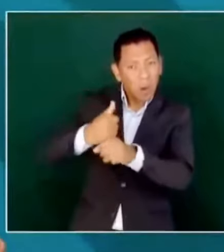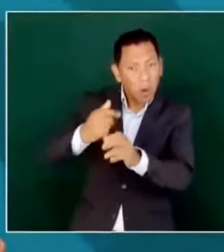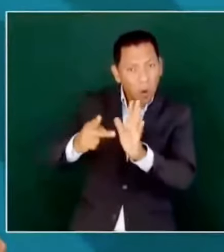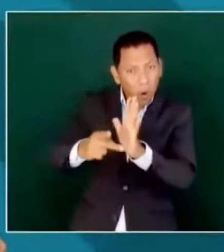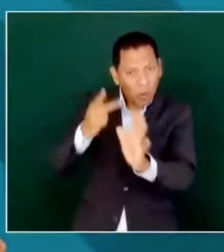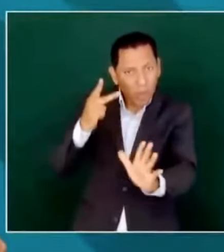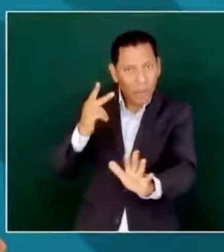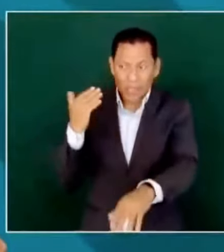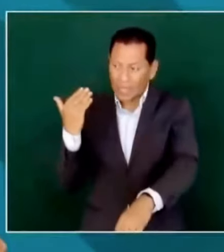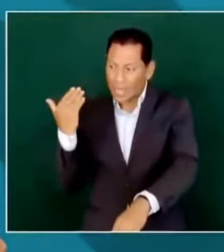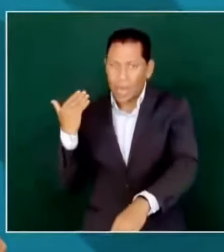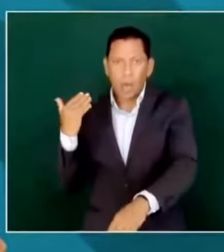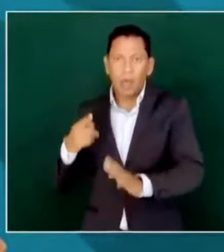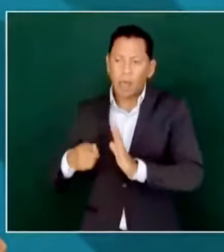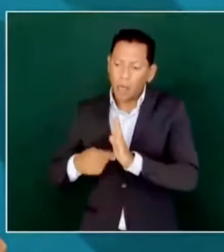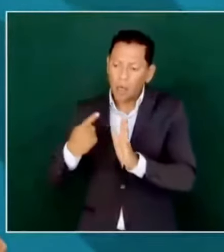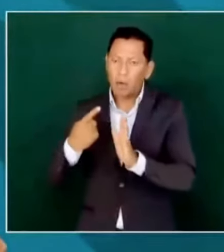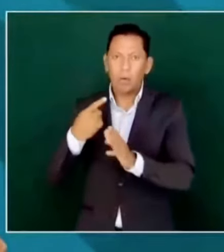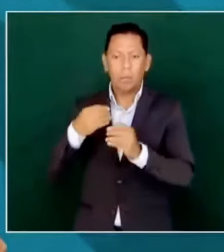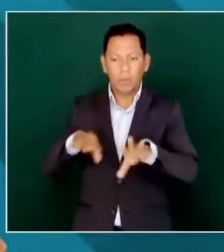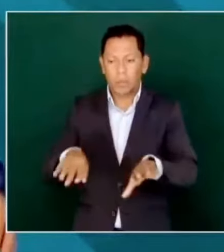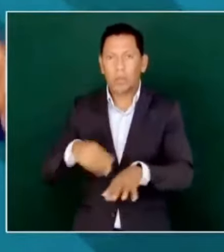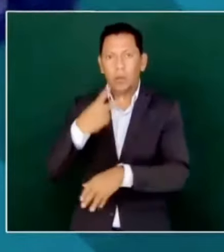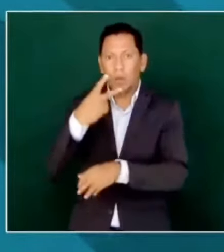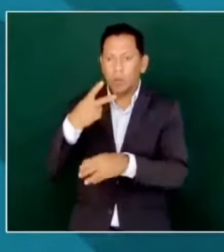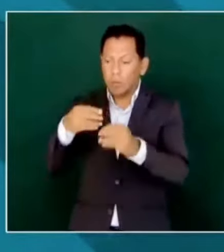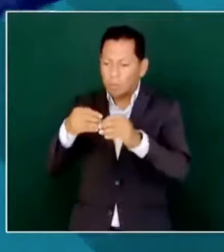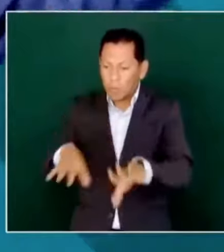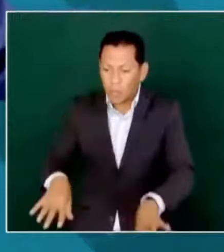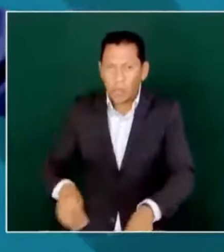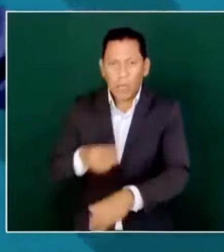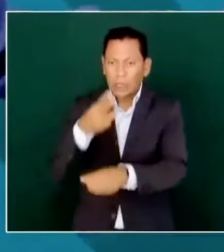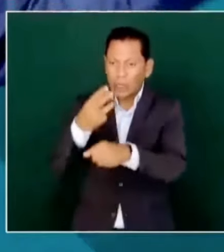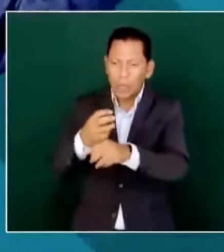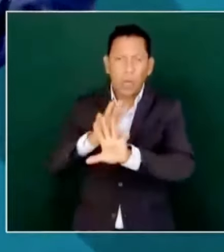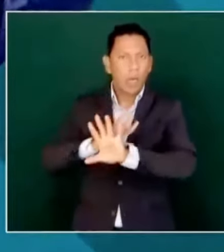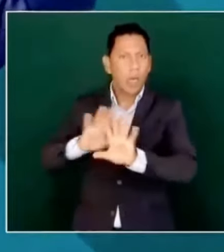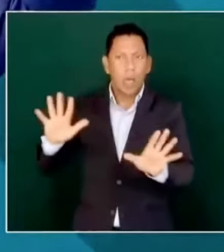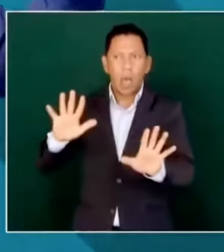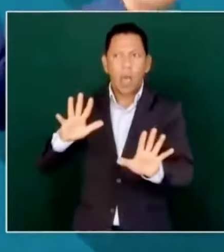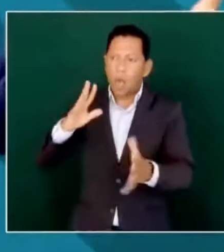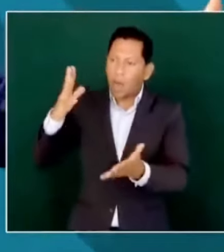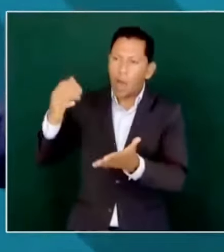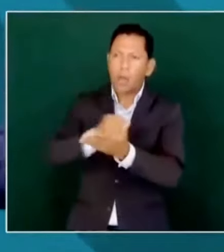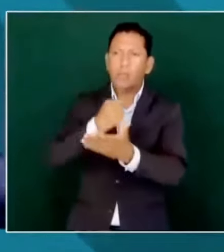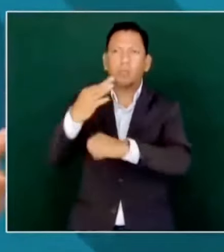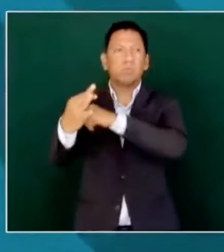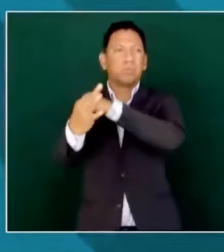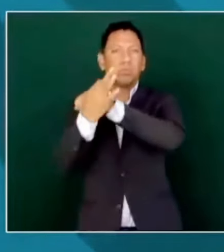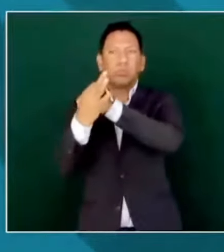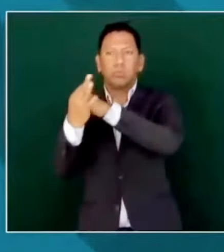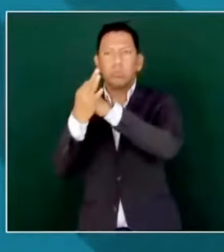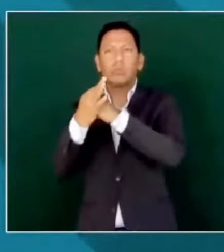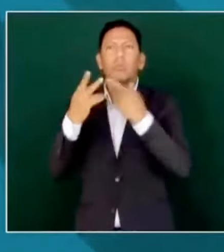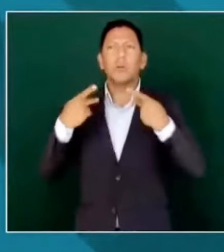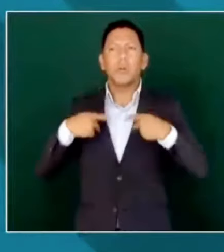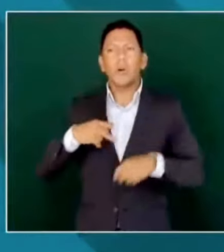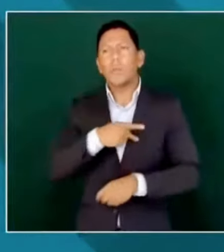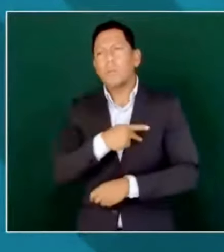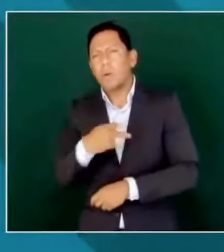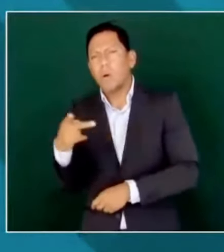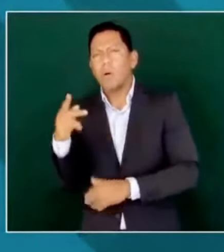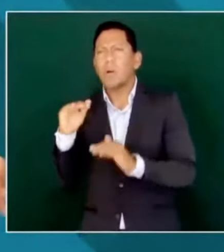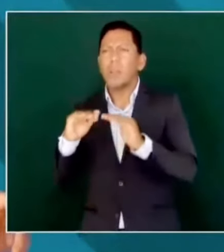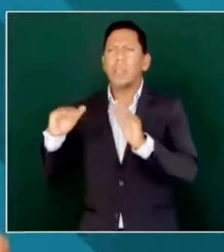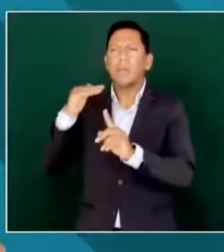ganábamos, en la tercera, pues votaron de clase media, votaron de clase alta,